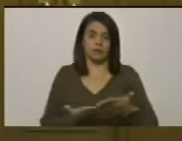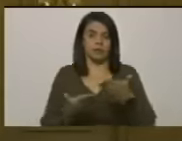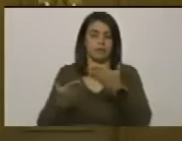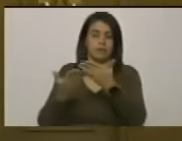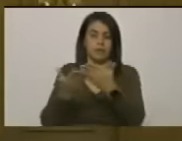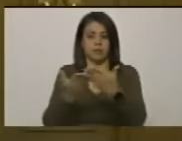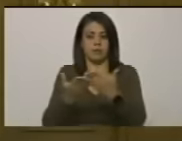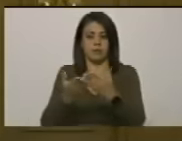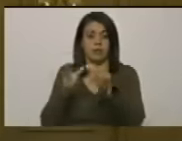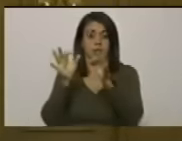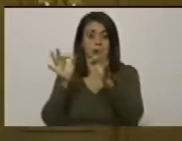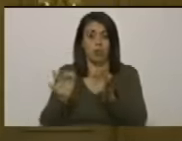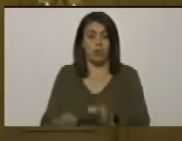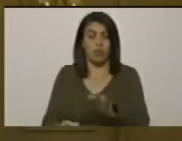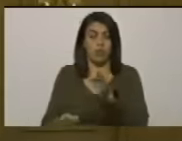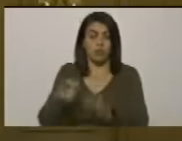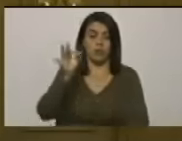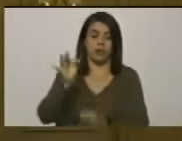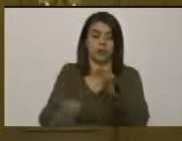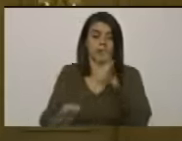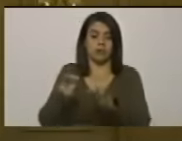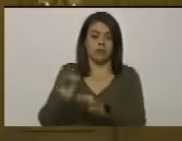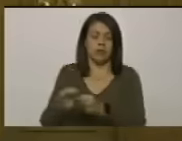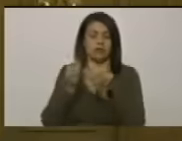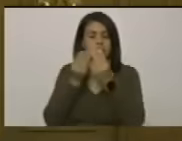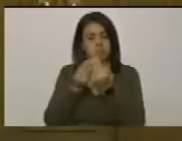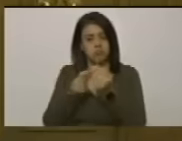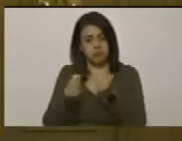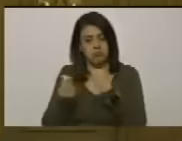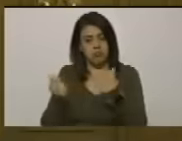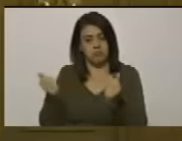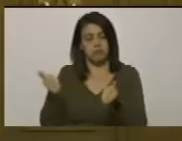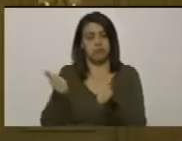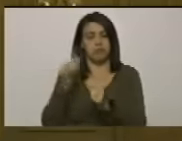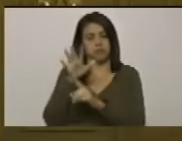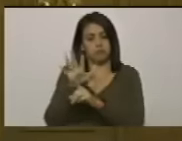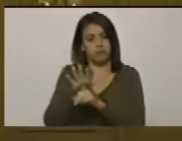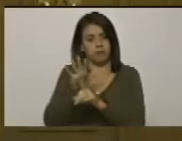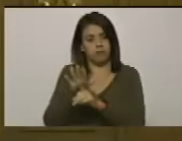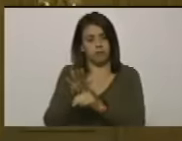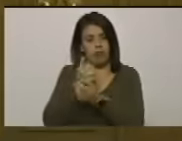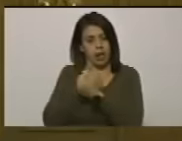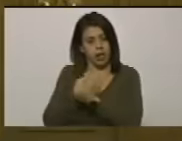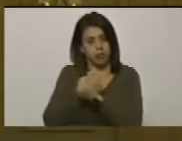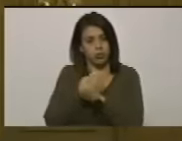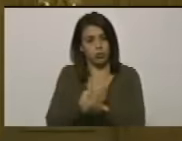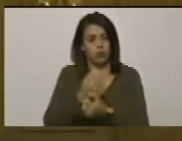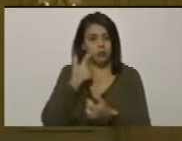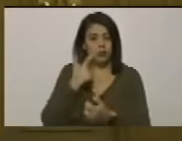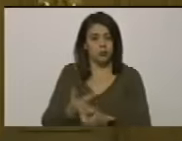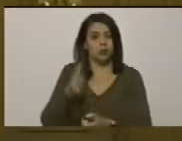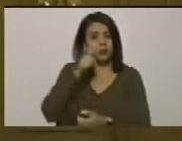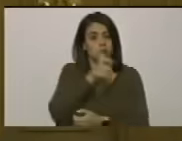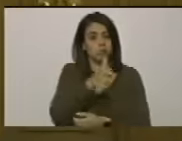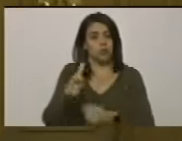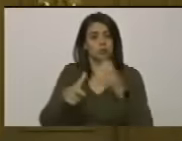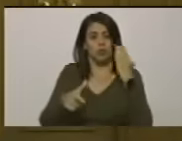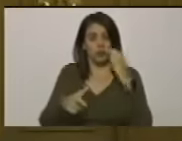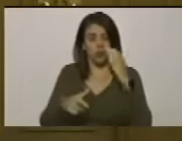las causas más justas más nobles no solamente del pueblo colombiano